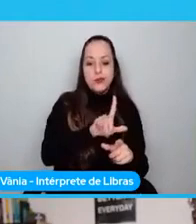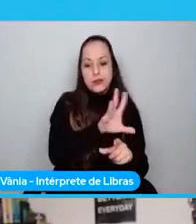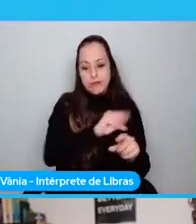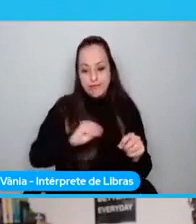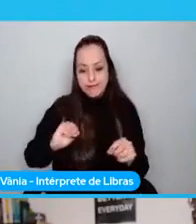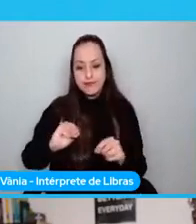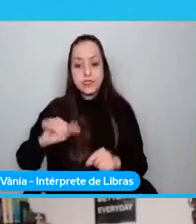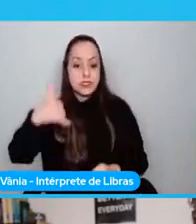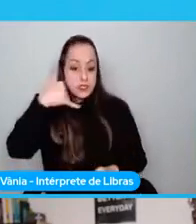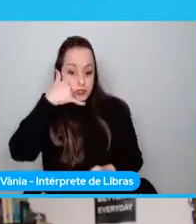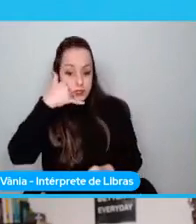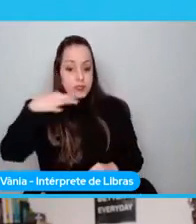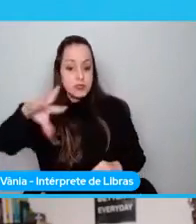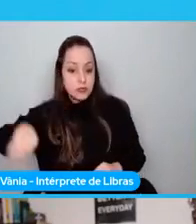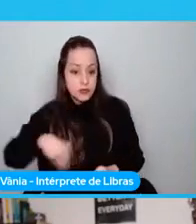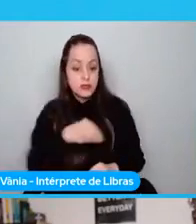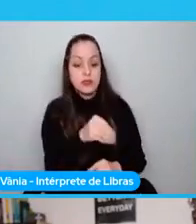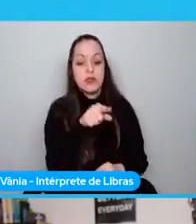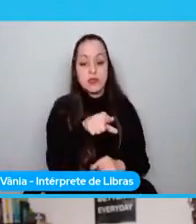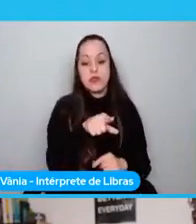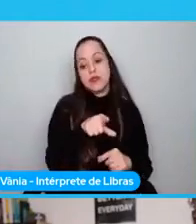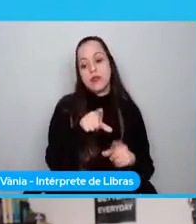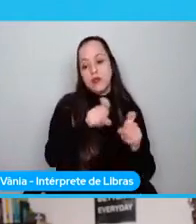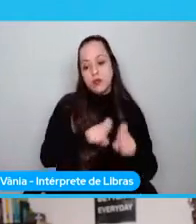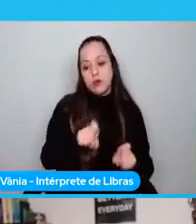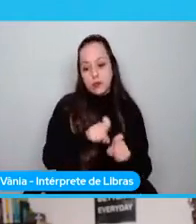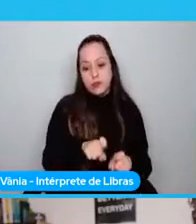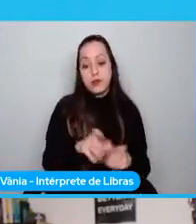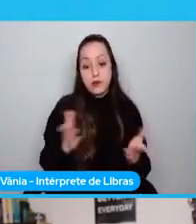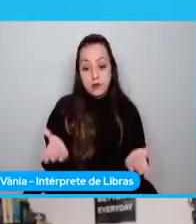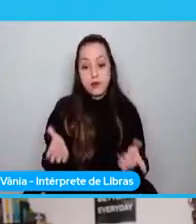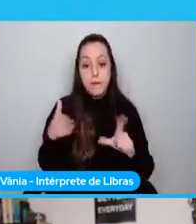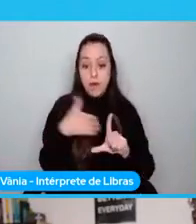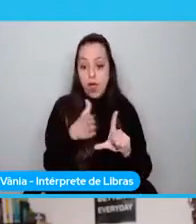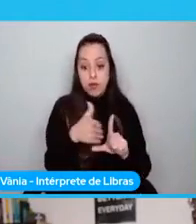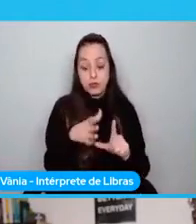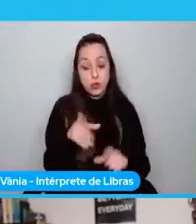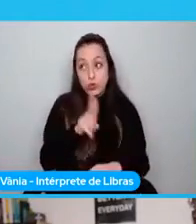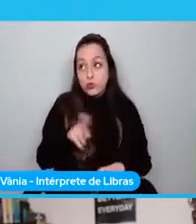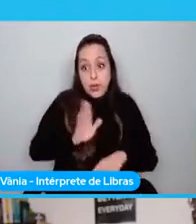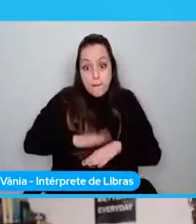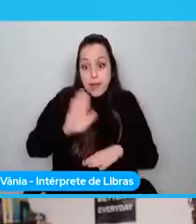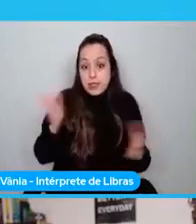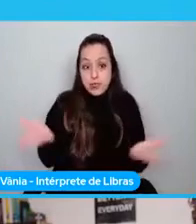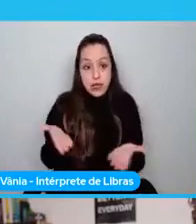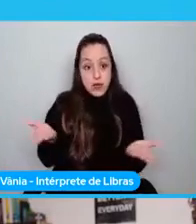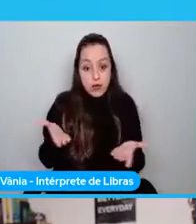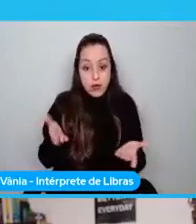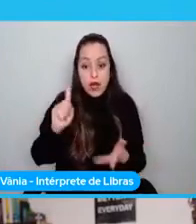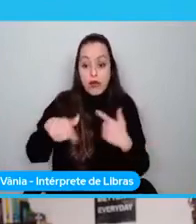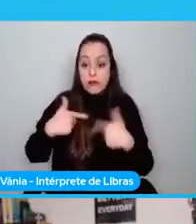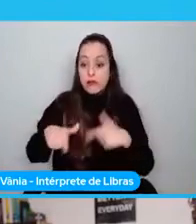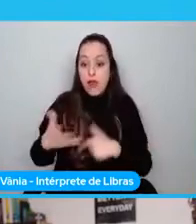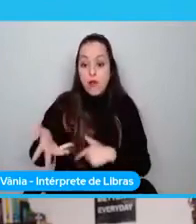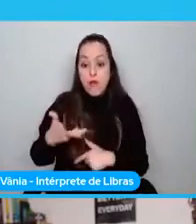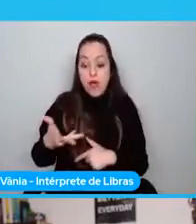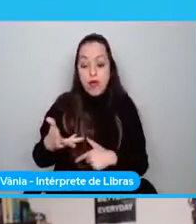llevarla al browser, que es uno de los clientes más utilizados ahora mismo con el performance que se merece.